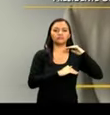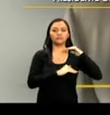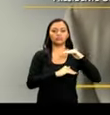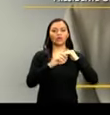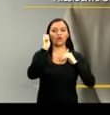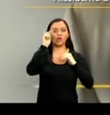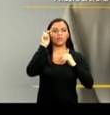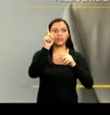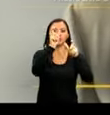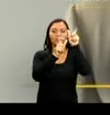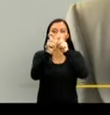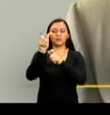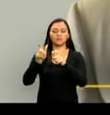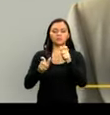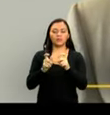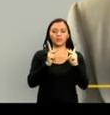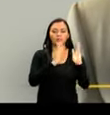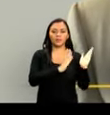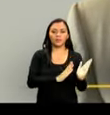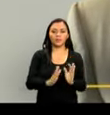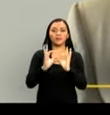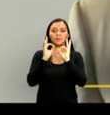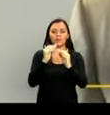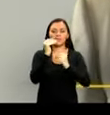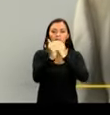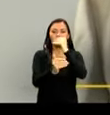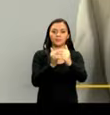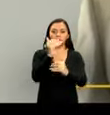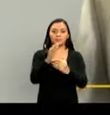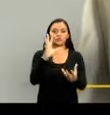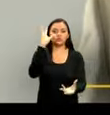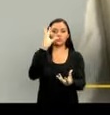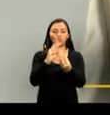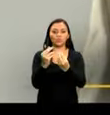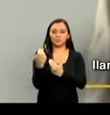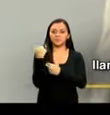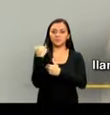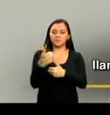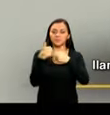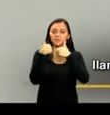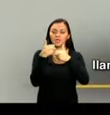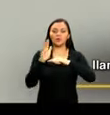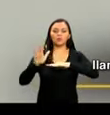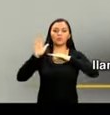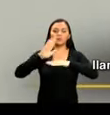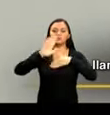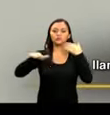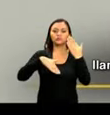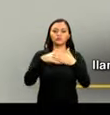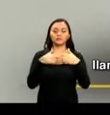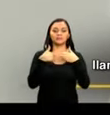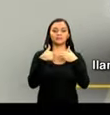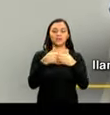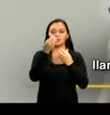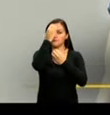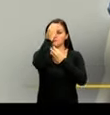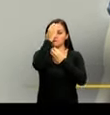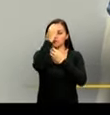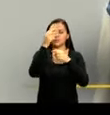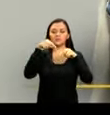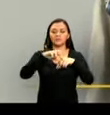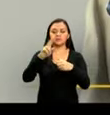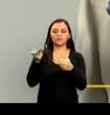recogiendo el criterio ciudadano y preparando y presentando con toda la responsabilidad y compromiso que nos asiste,